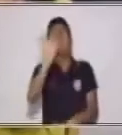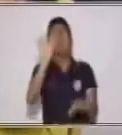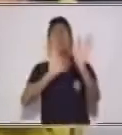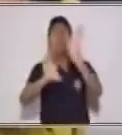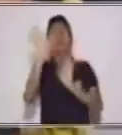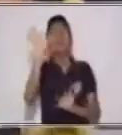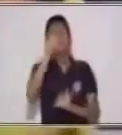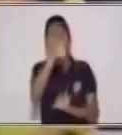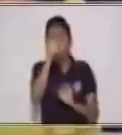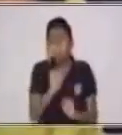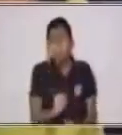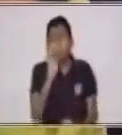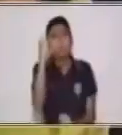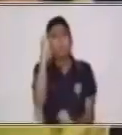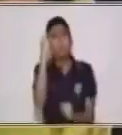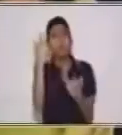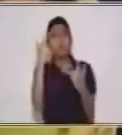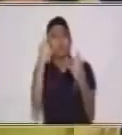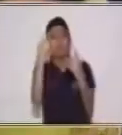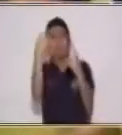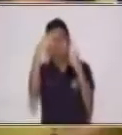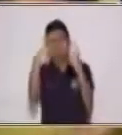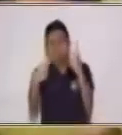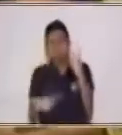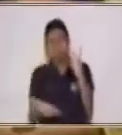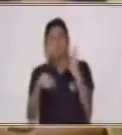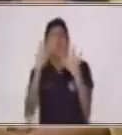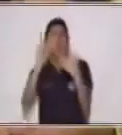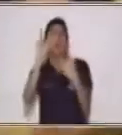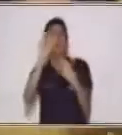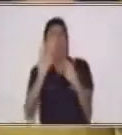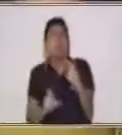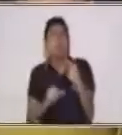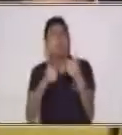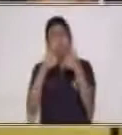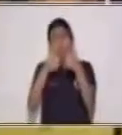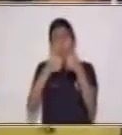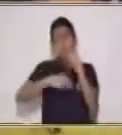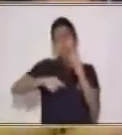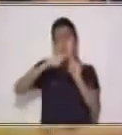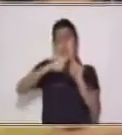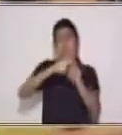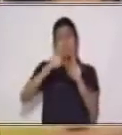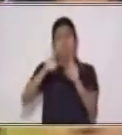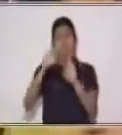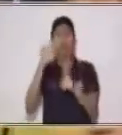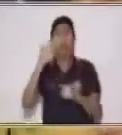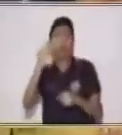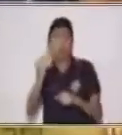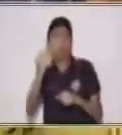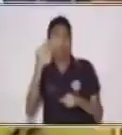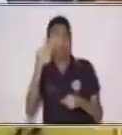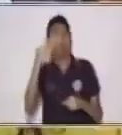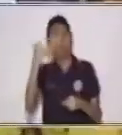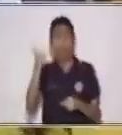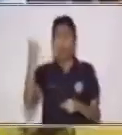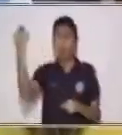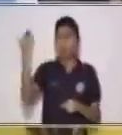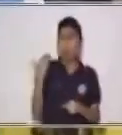todas las cosas buenas que recibes de tu abuelo o de tu abuela. A ver,